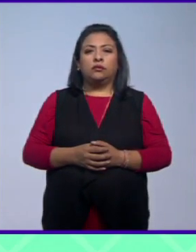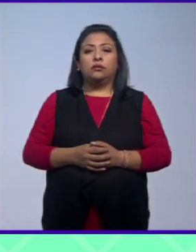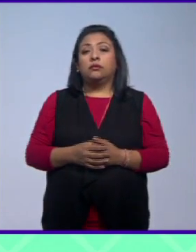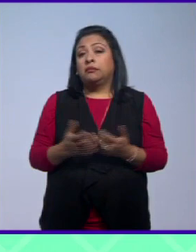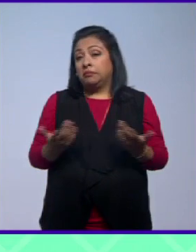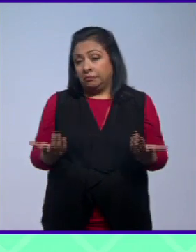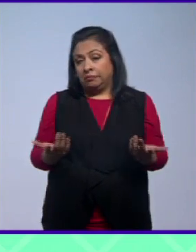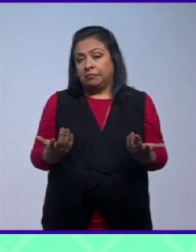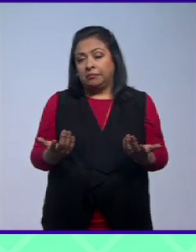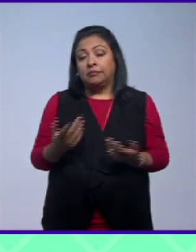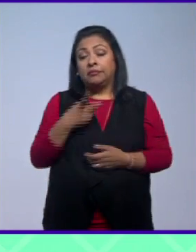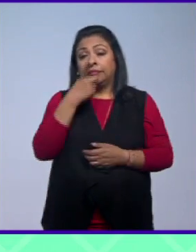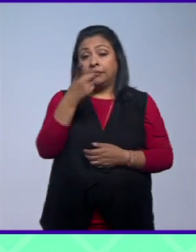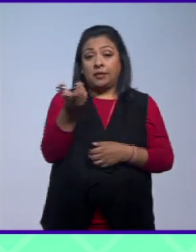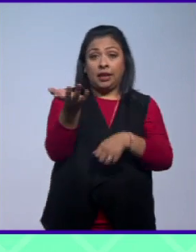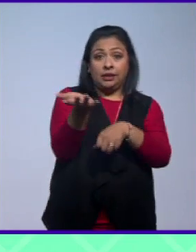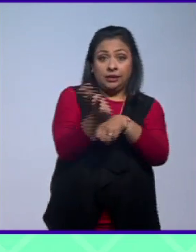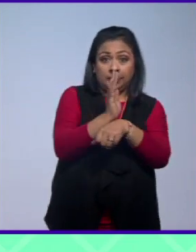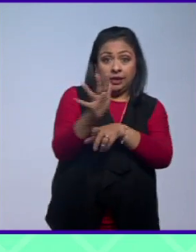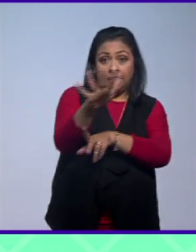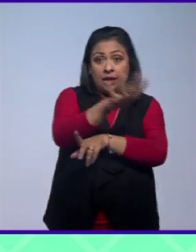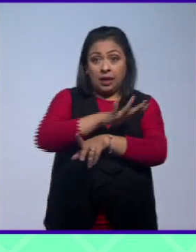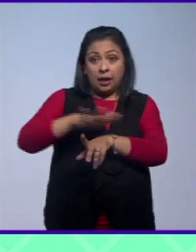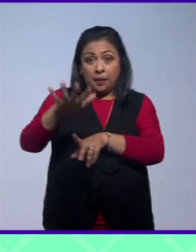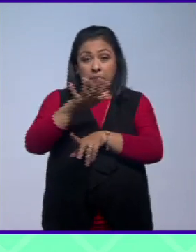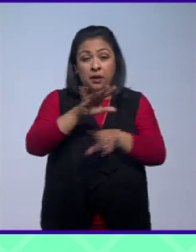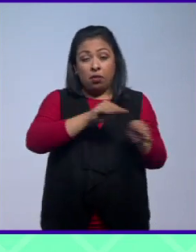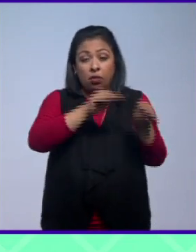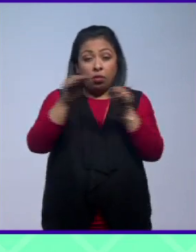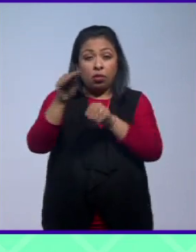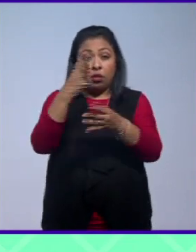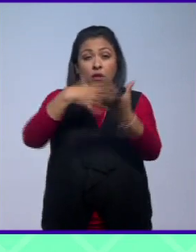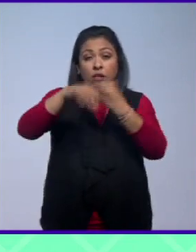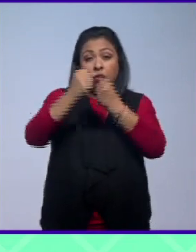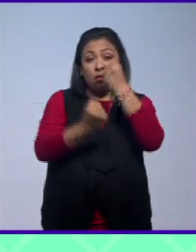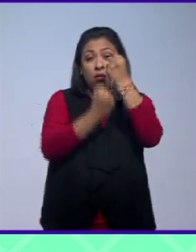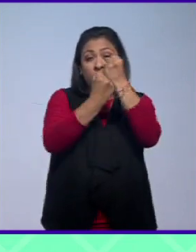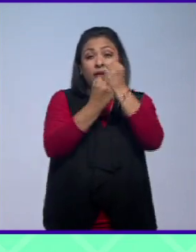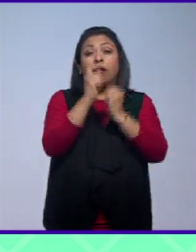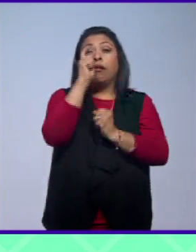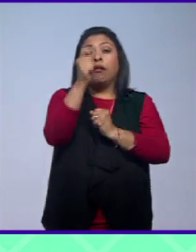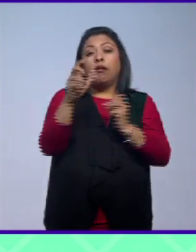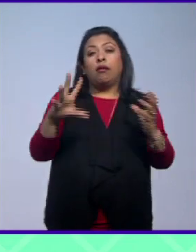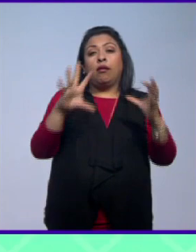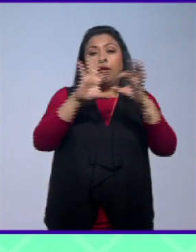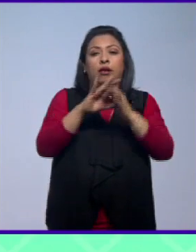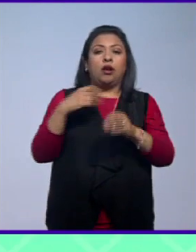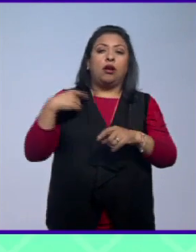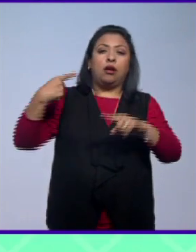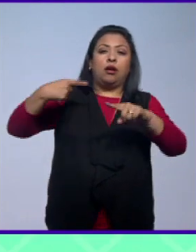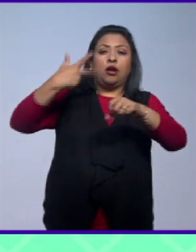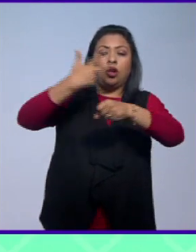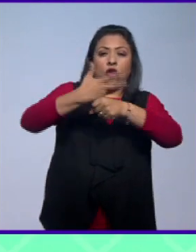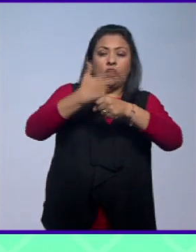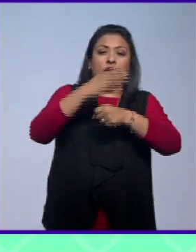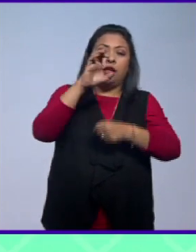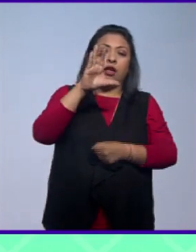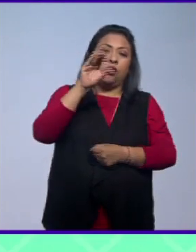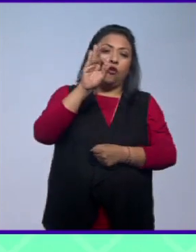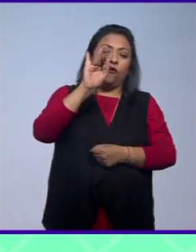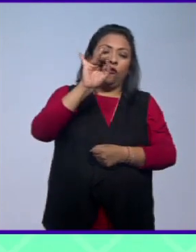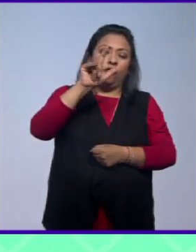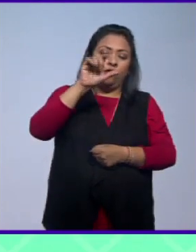Bueno, les decíamos que cine, medio ambiente, movilidad sustentable se combinan en la octava edición del Ecofilm Fest.